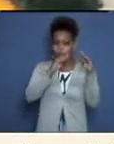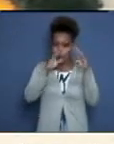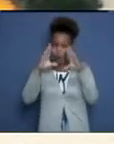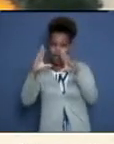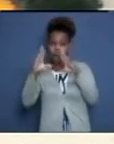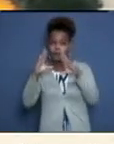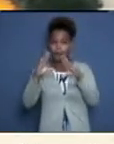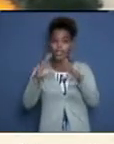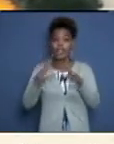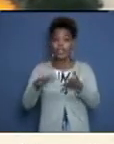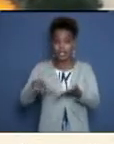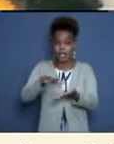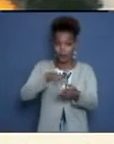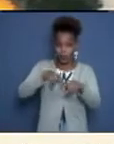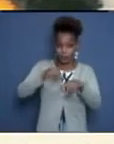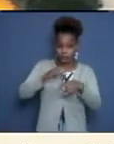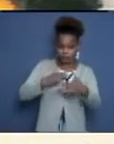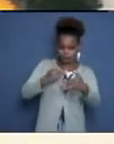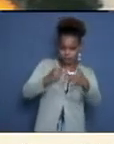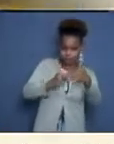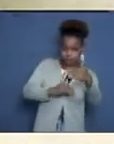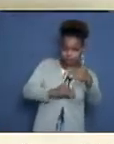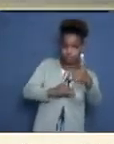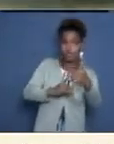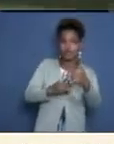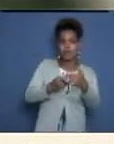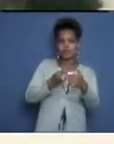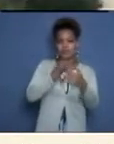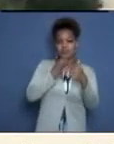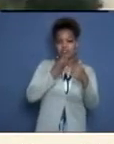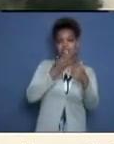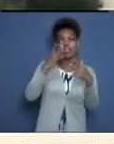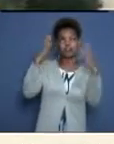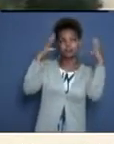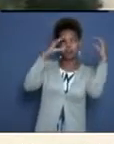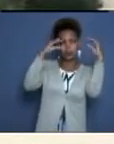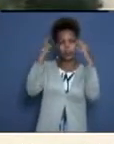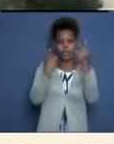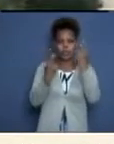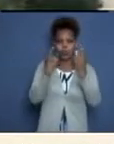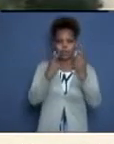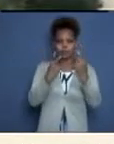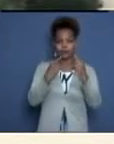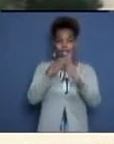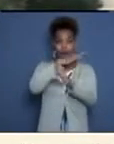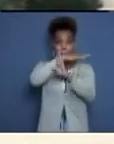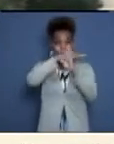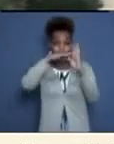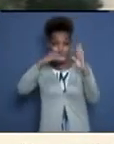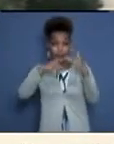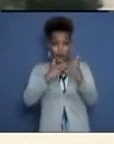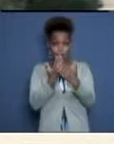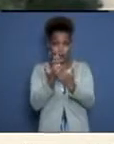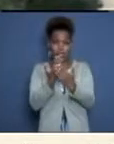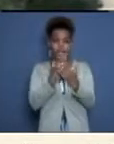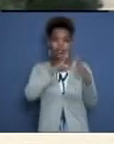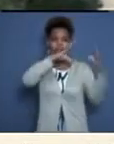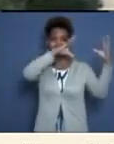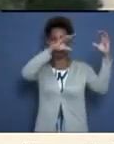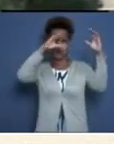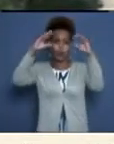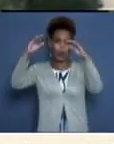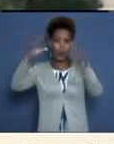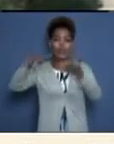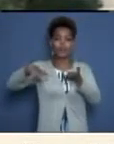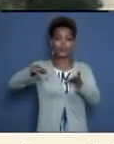territorio, soleada la mañana y transporte de nubes bajas. Desde el mediodía, cielo parcialmente nublado y se nublará en localidades montañosas con